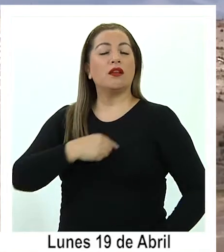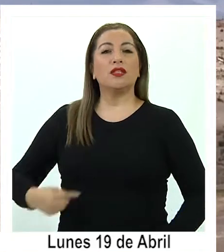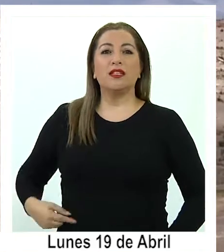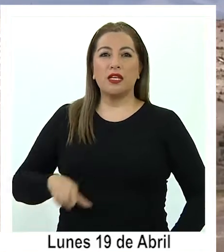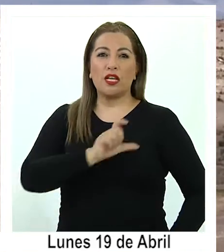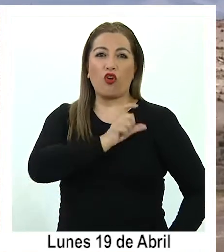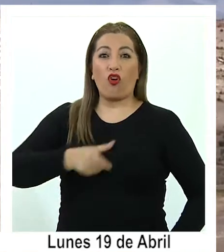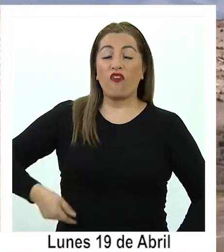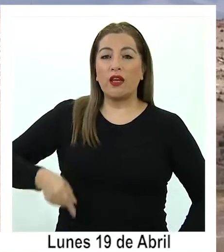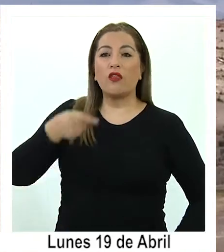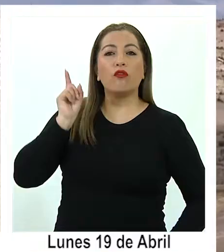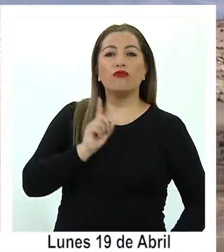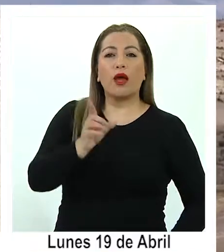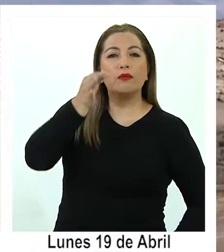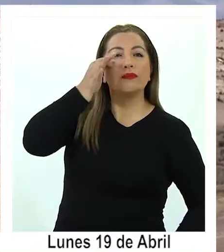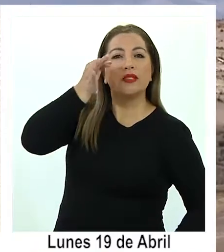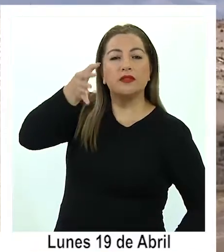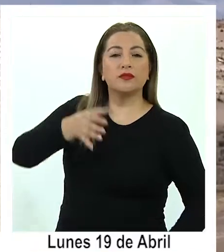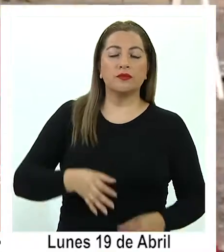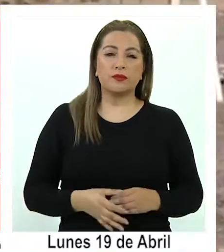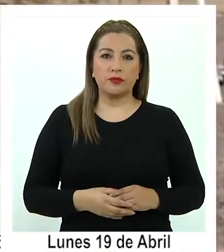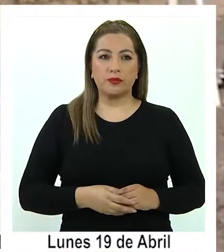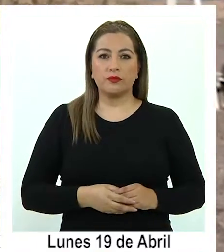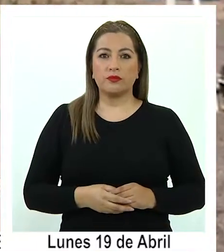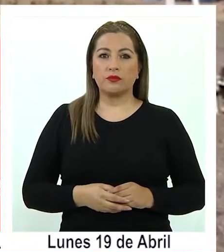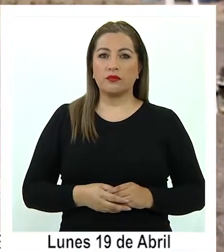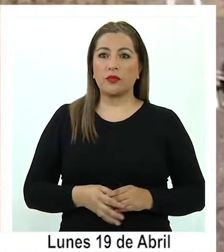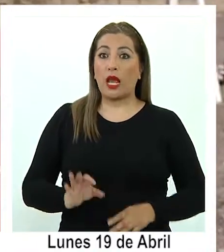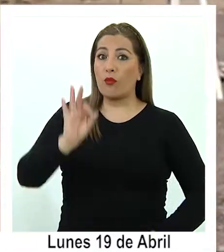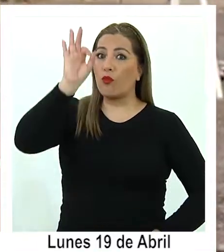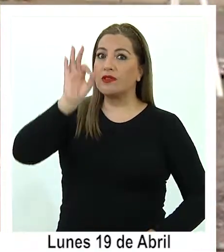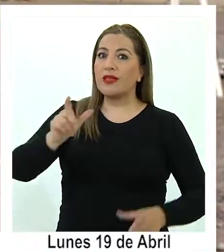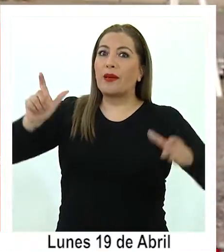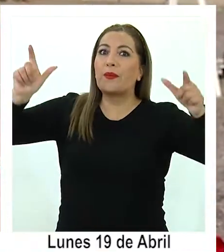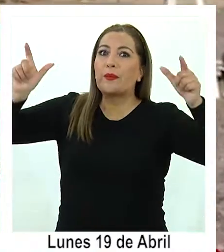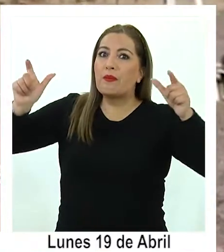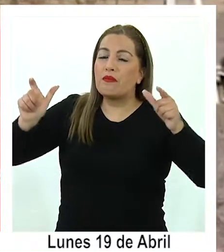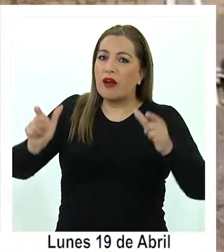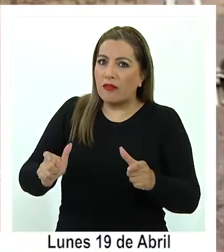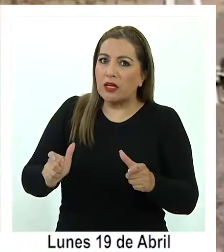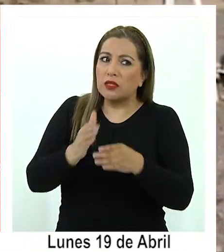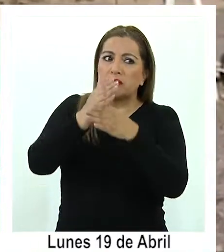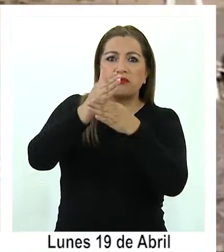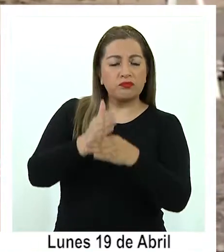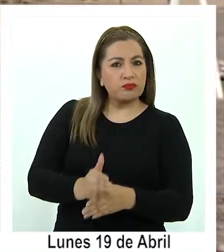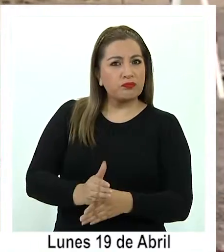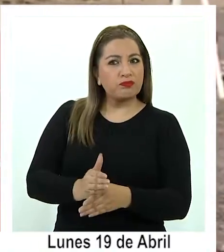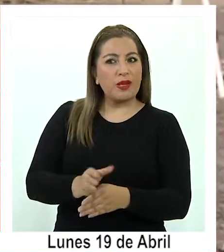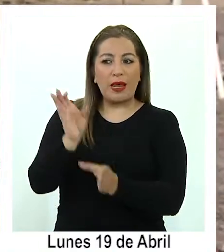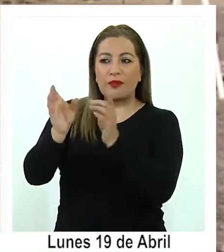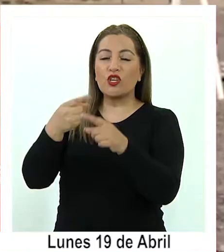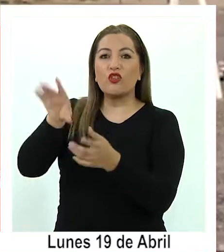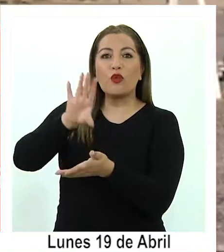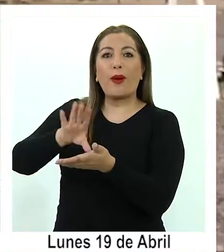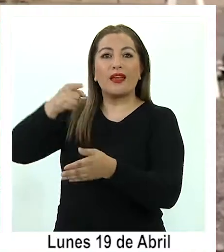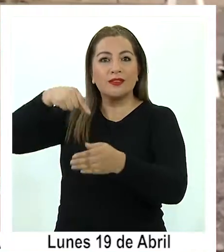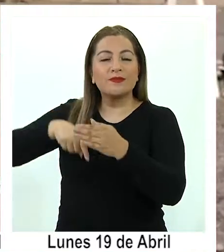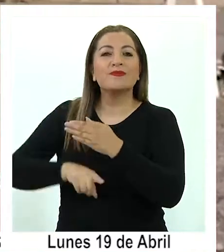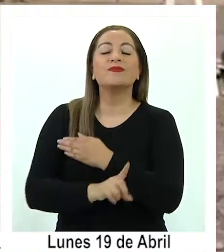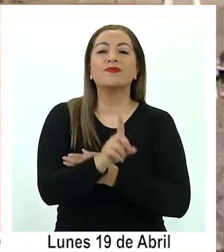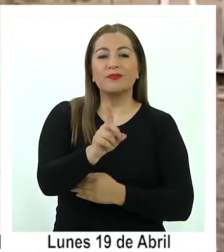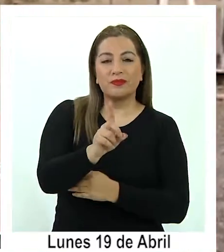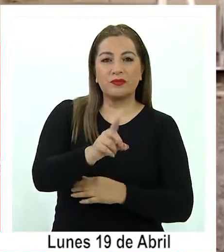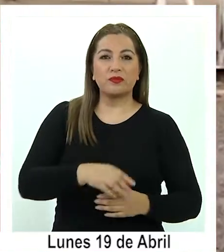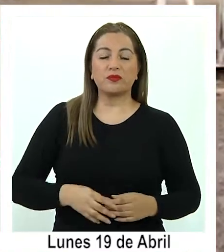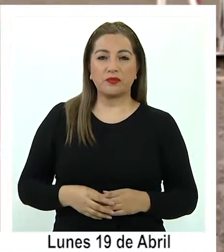Tamarugal verificó esta situación. Hemos ido reduciendo de manera sostenida los ingresos irregulares en nuestro